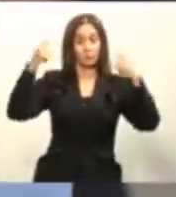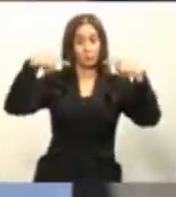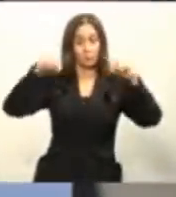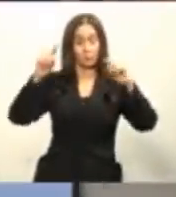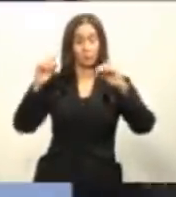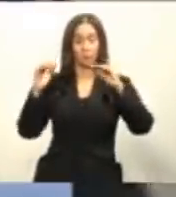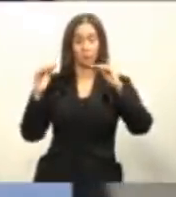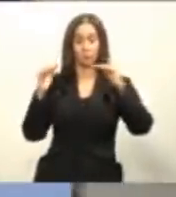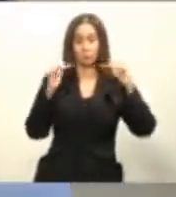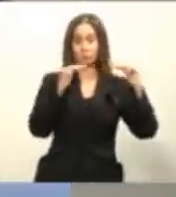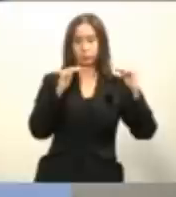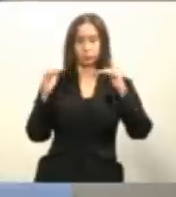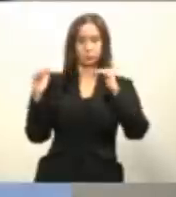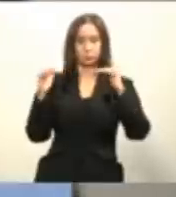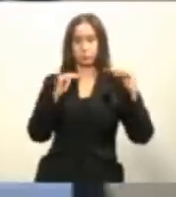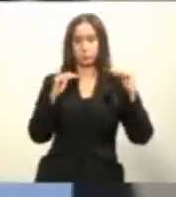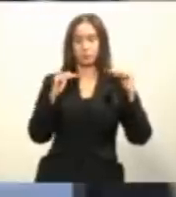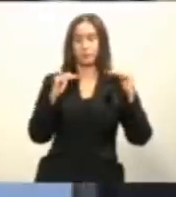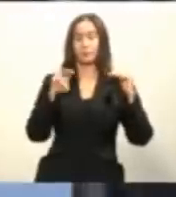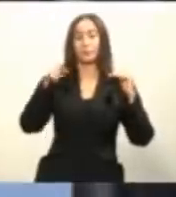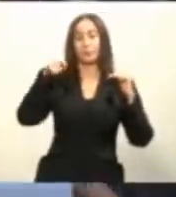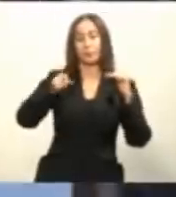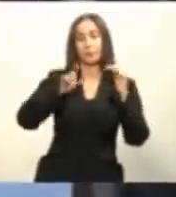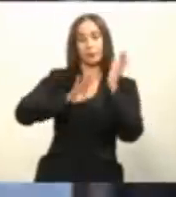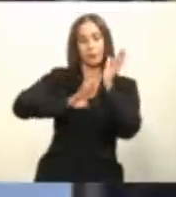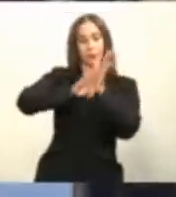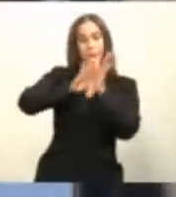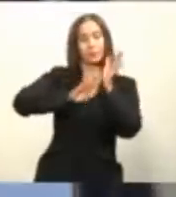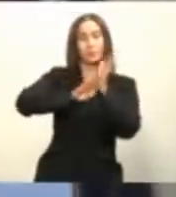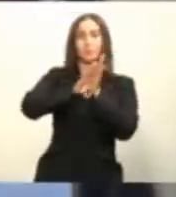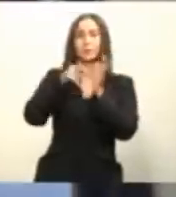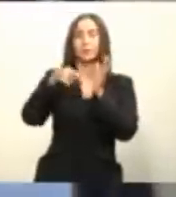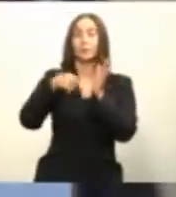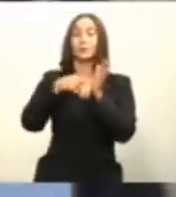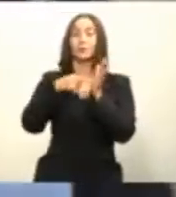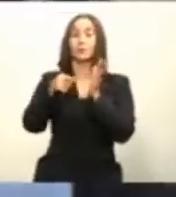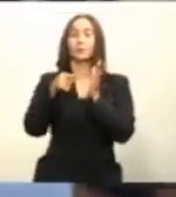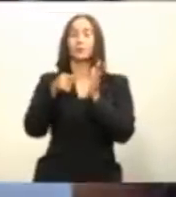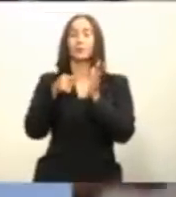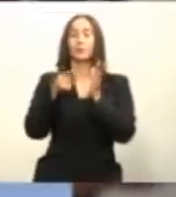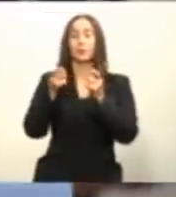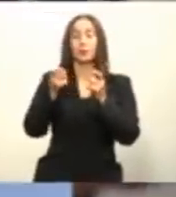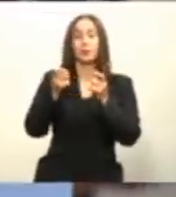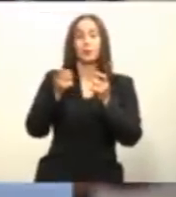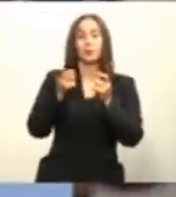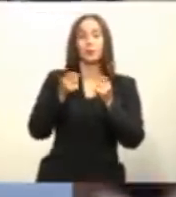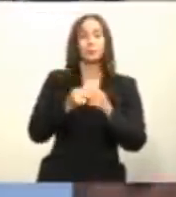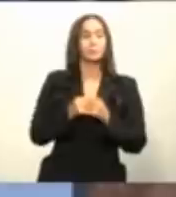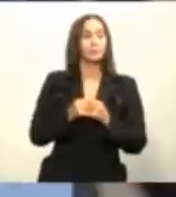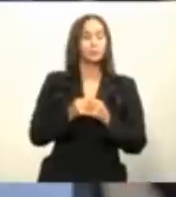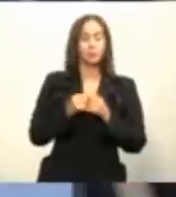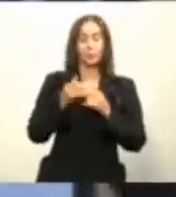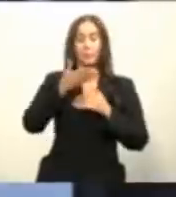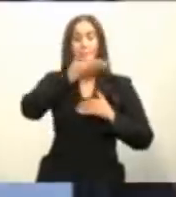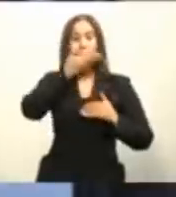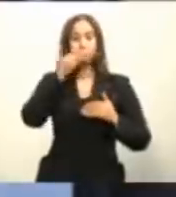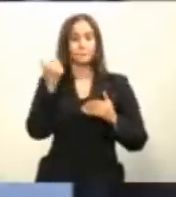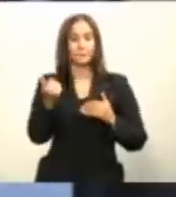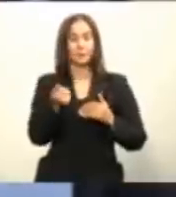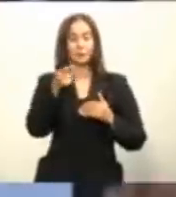consolidado en el modelo de desarrollo de ofertas y demanda manejando la mejorando las